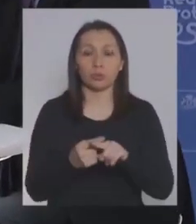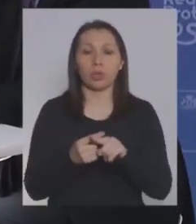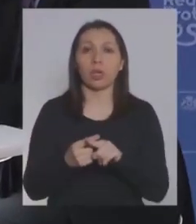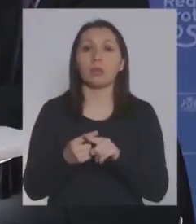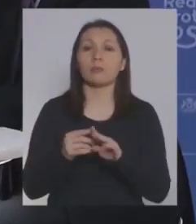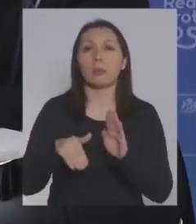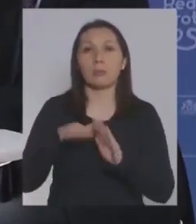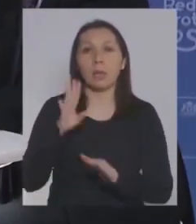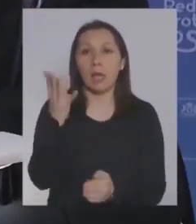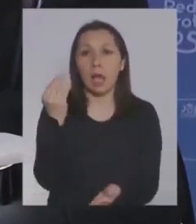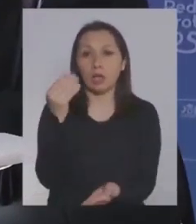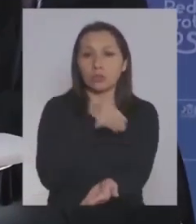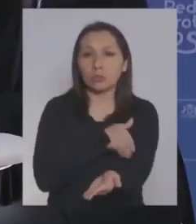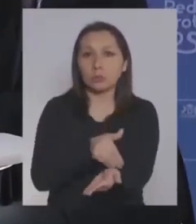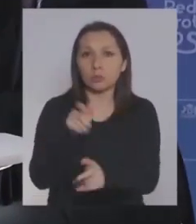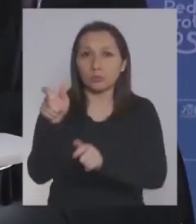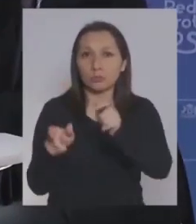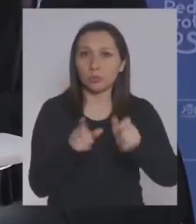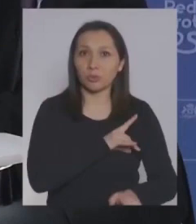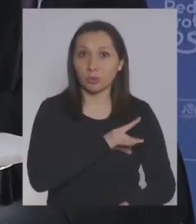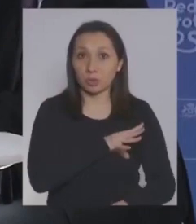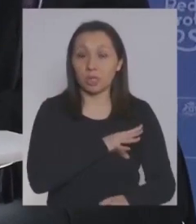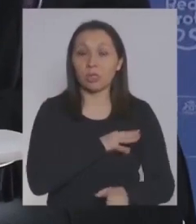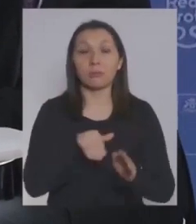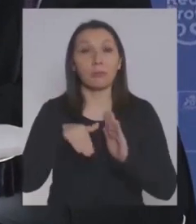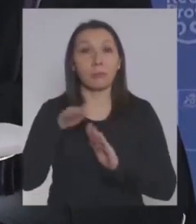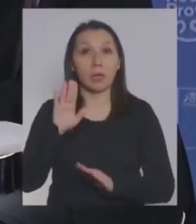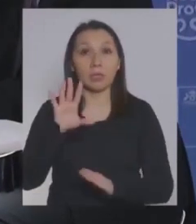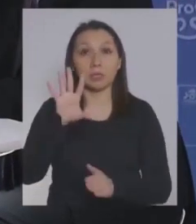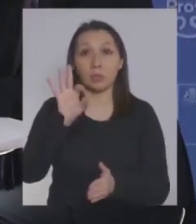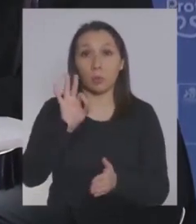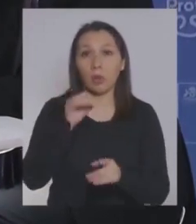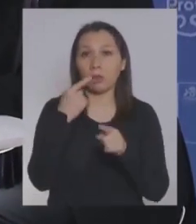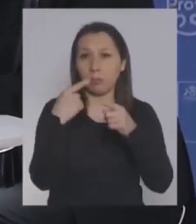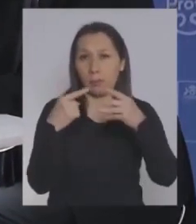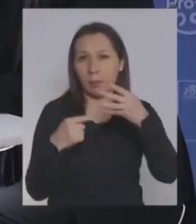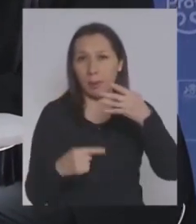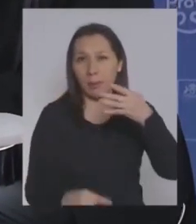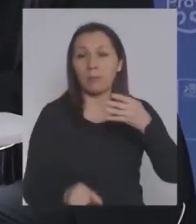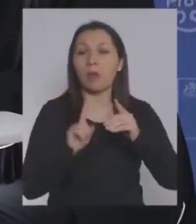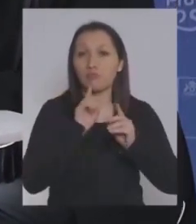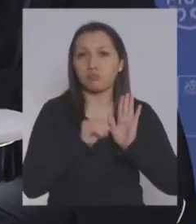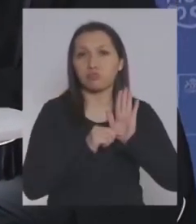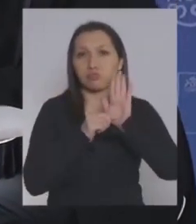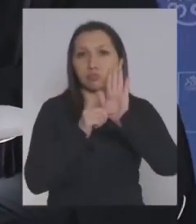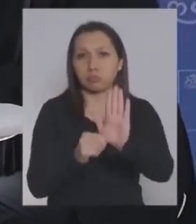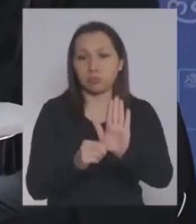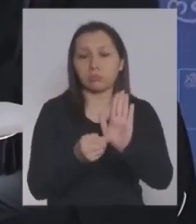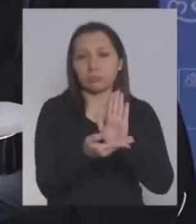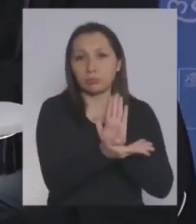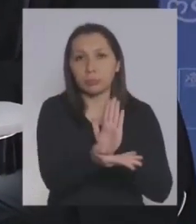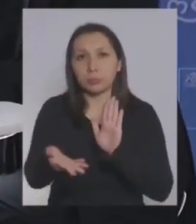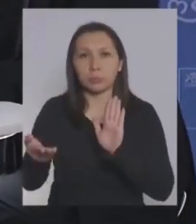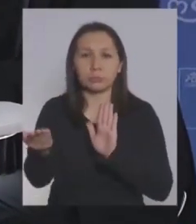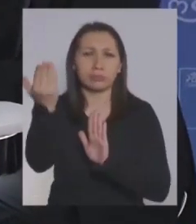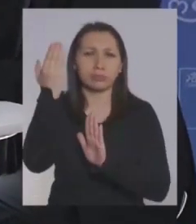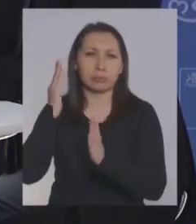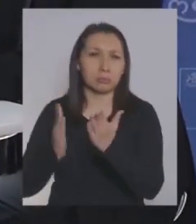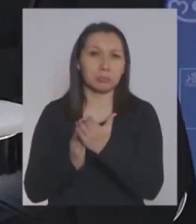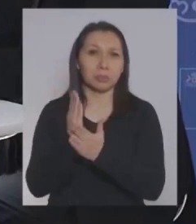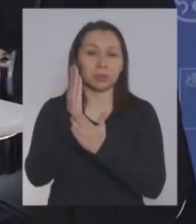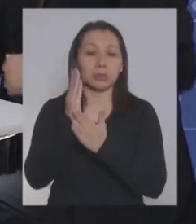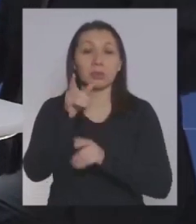cubrir a más de 14 millones de chilenos. Son más de 50 medidas que estamos colocando a disposición desde el inicio